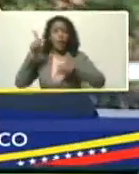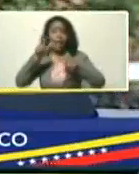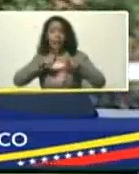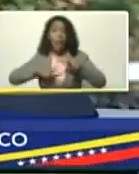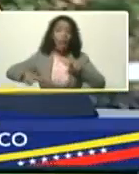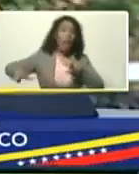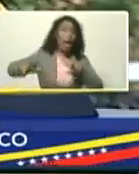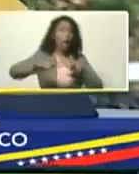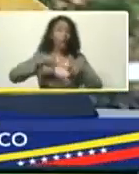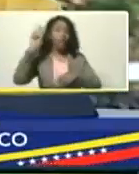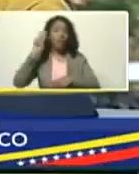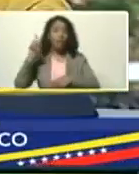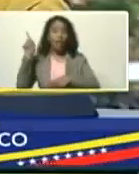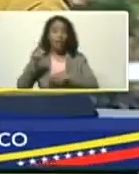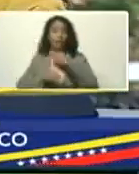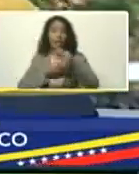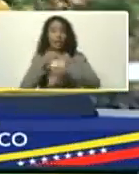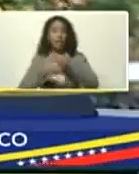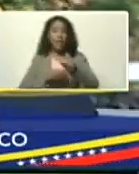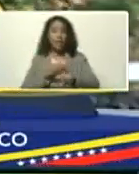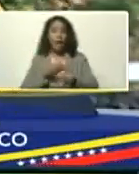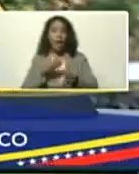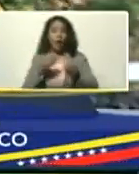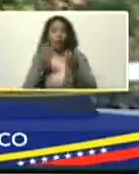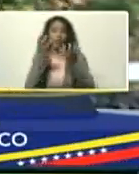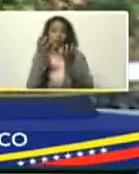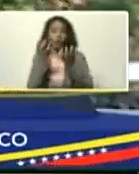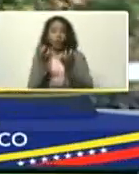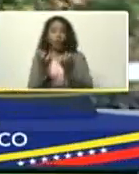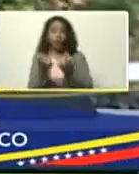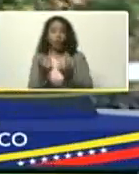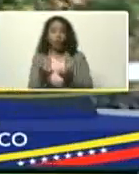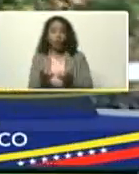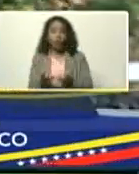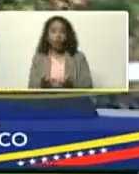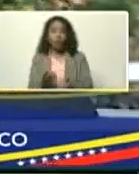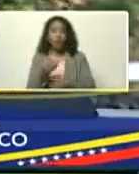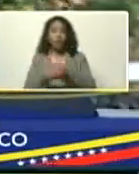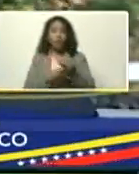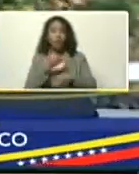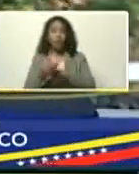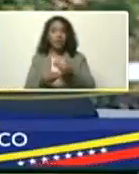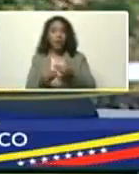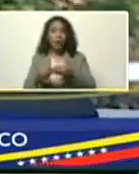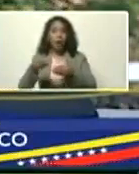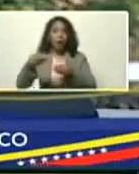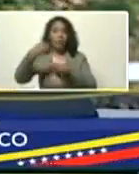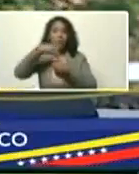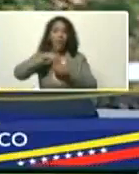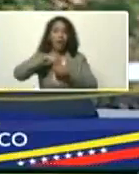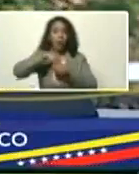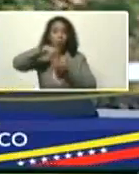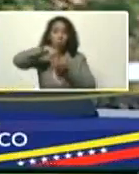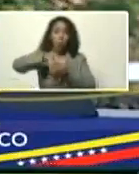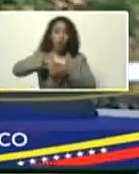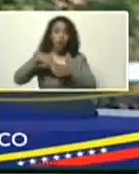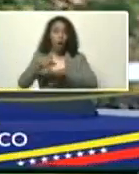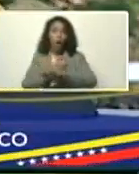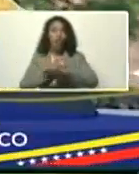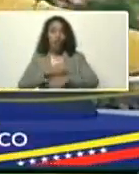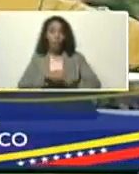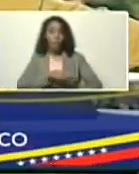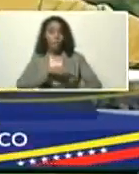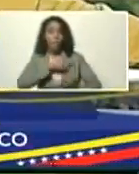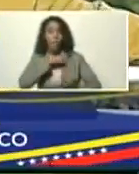y esa laguna se formaba con escurrimientos, se formaba con manantiales internos, y en el gobierno de Pérez